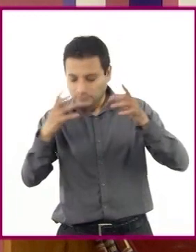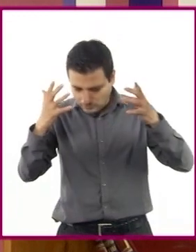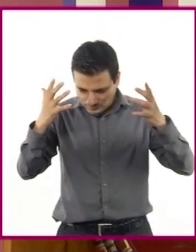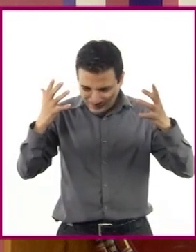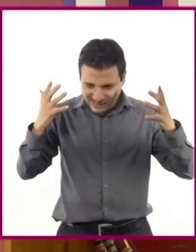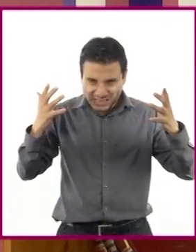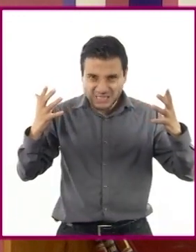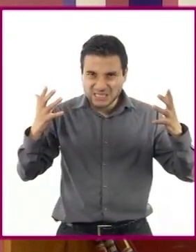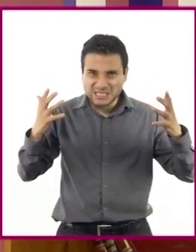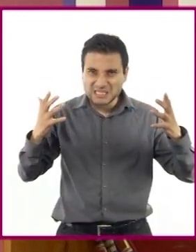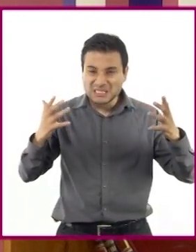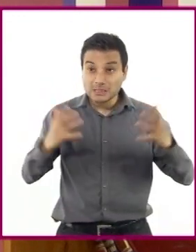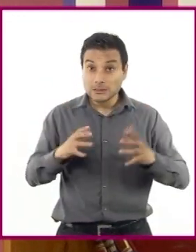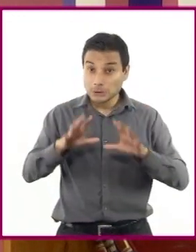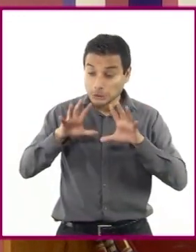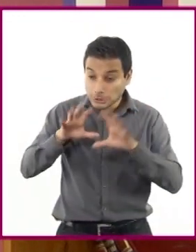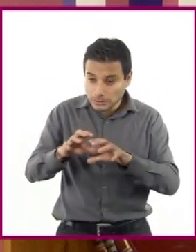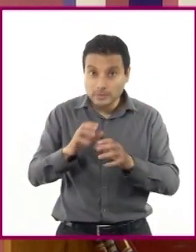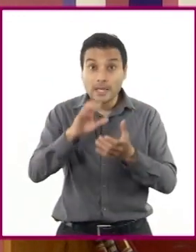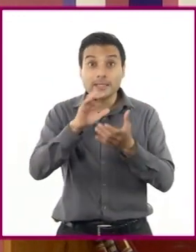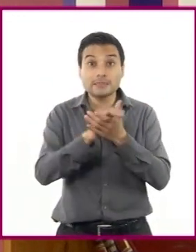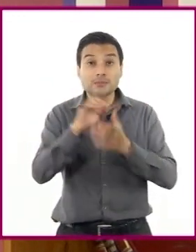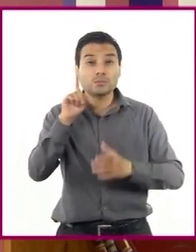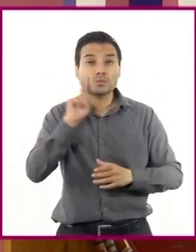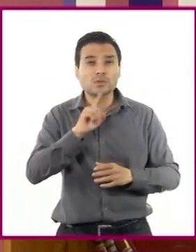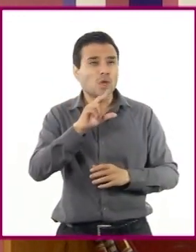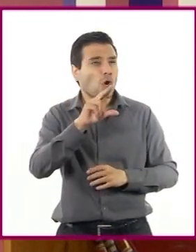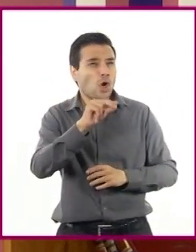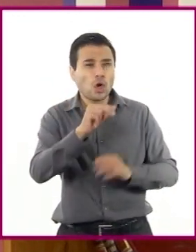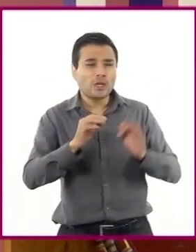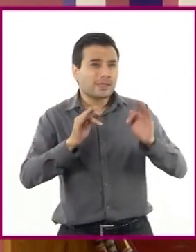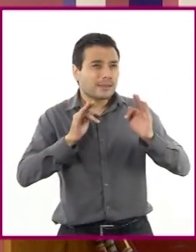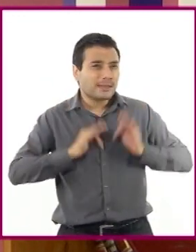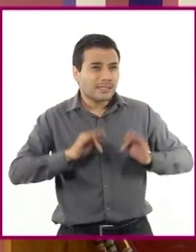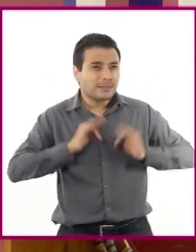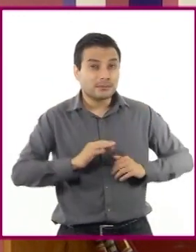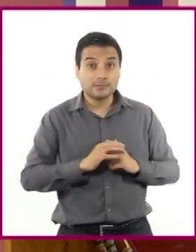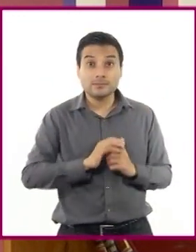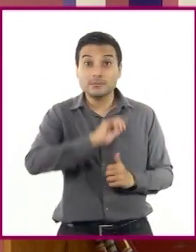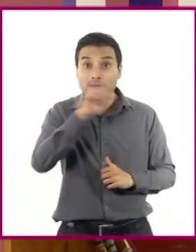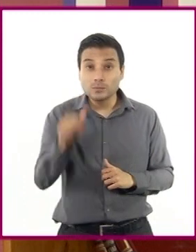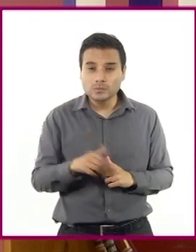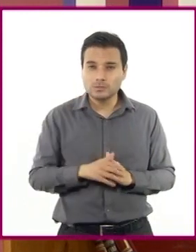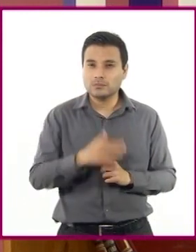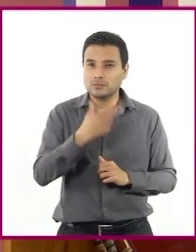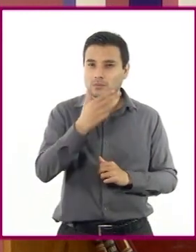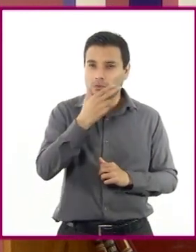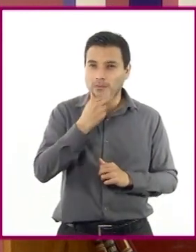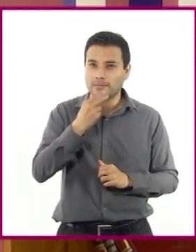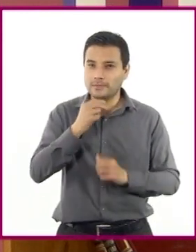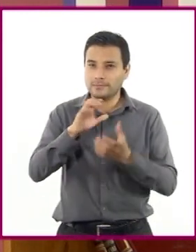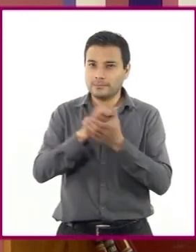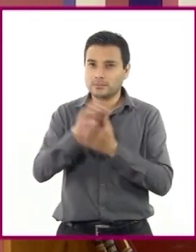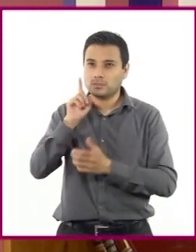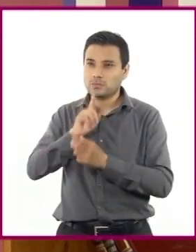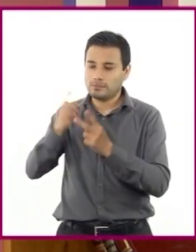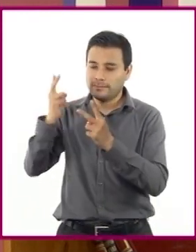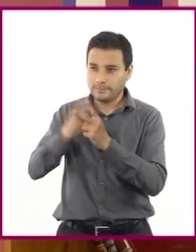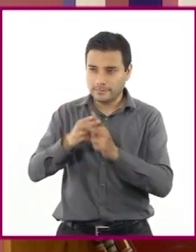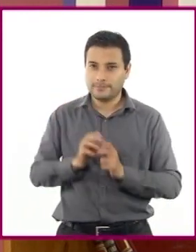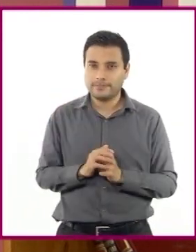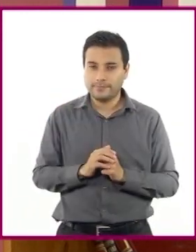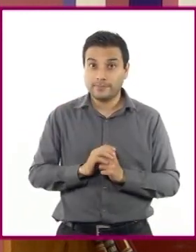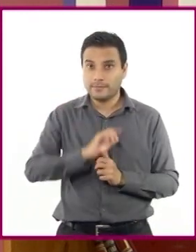lo persigue. Pero su esposa trata de detenerlo y sufre un final funesto. Entonces, oculta su